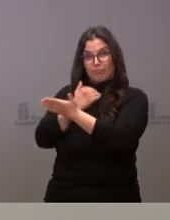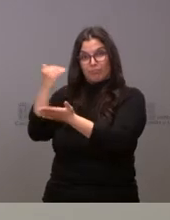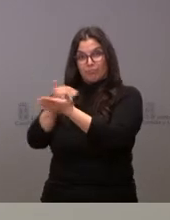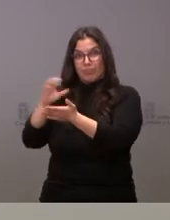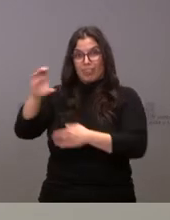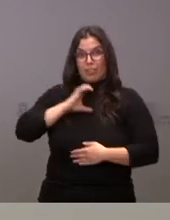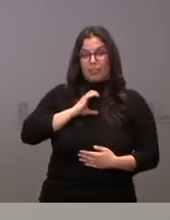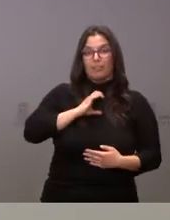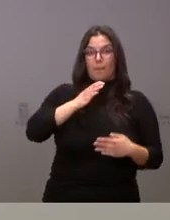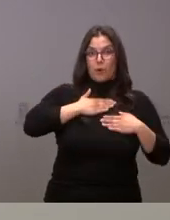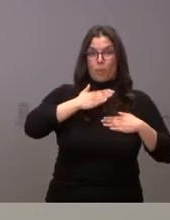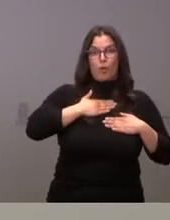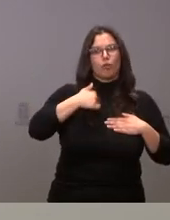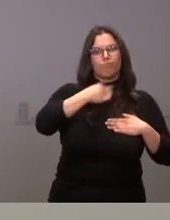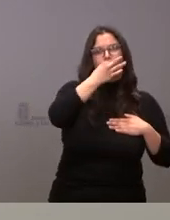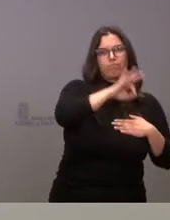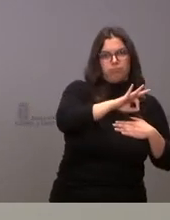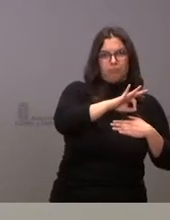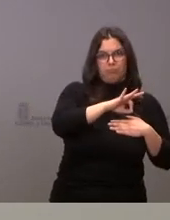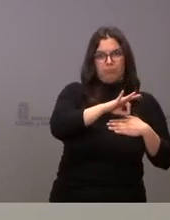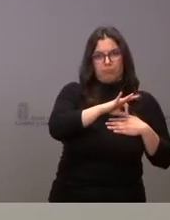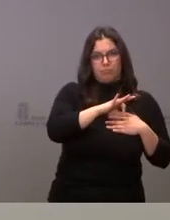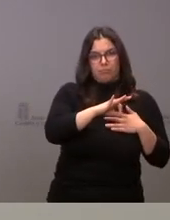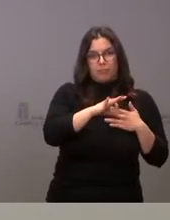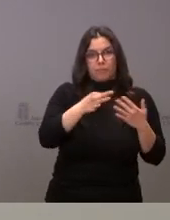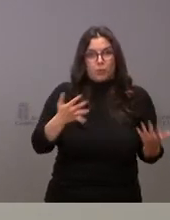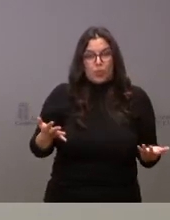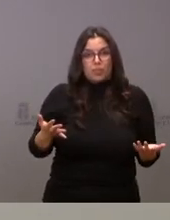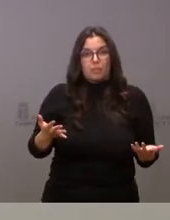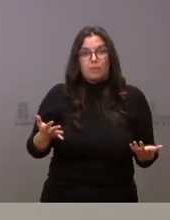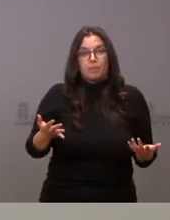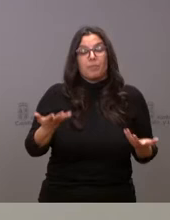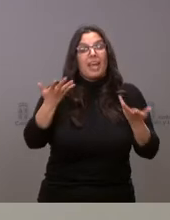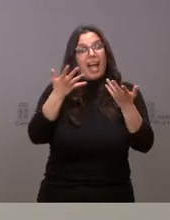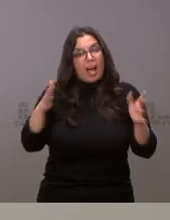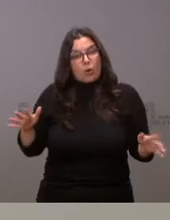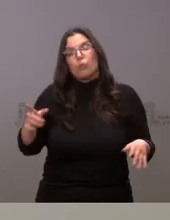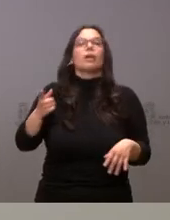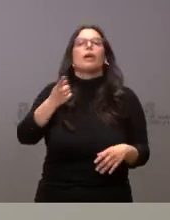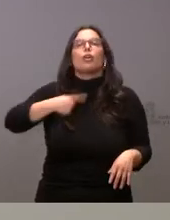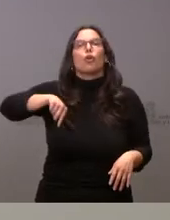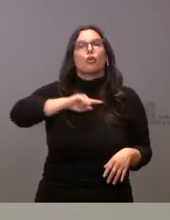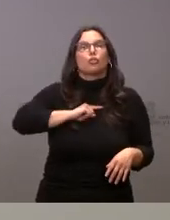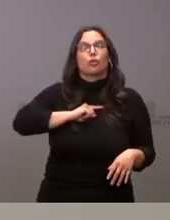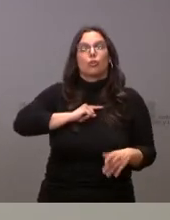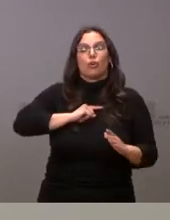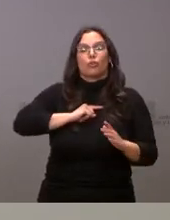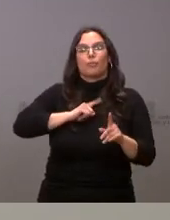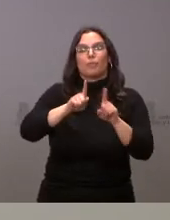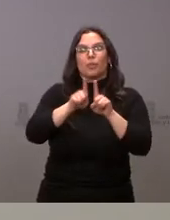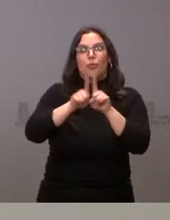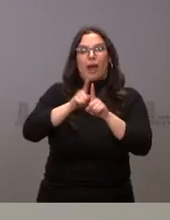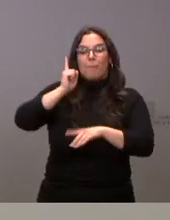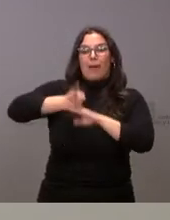IVA corresponde a las comunidades autónomas y en la medida en que aunque nosotros no tenemos competencia normativa en